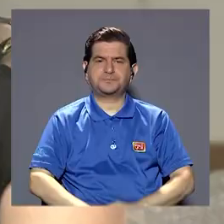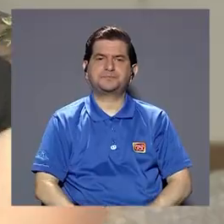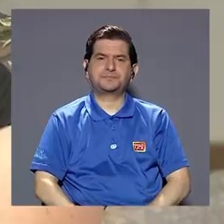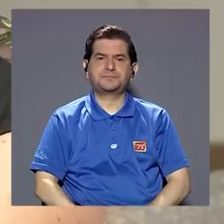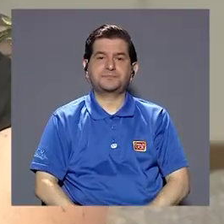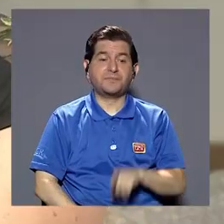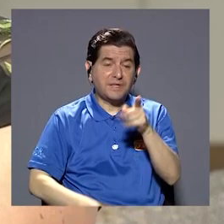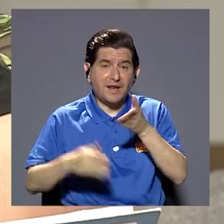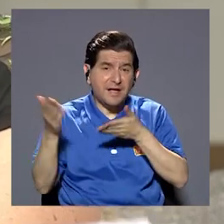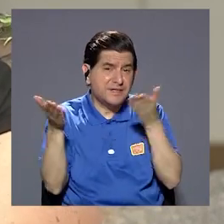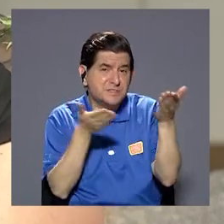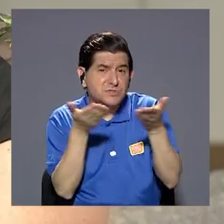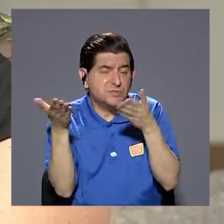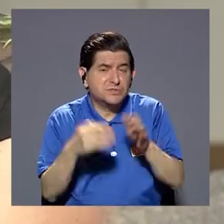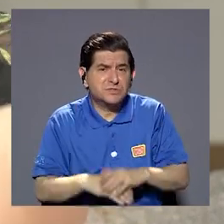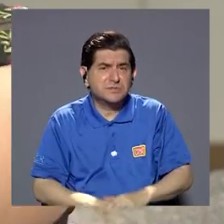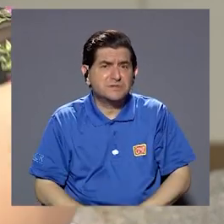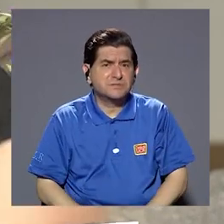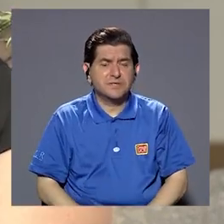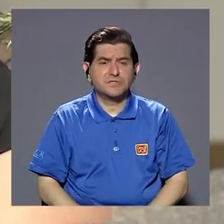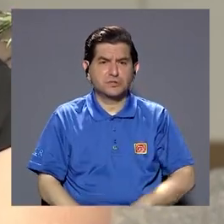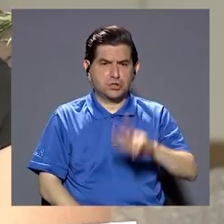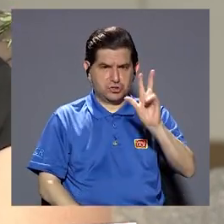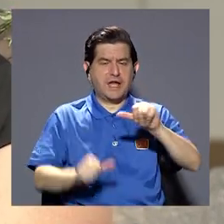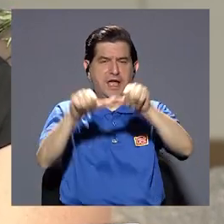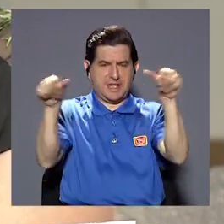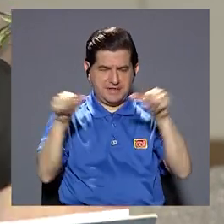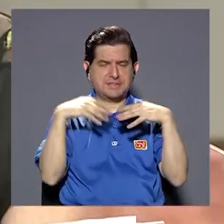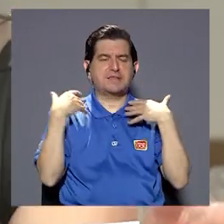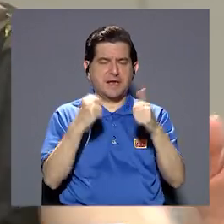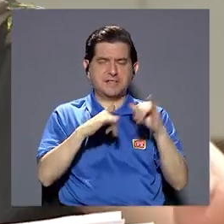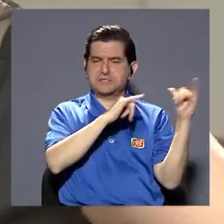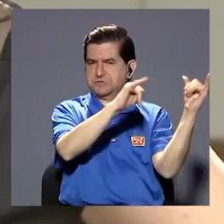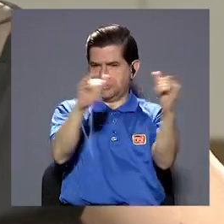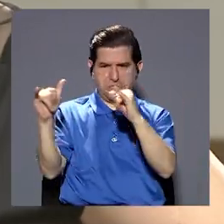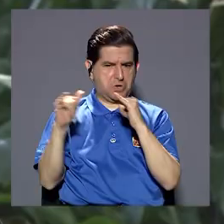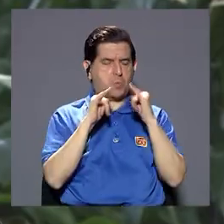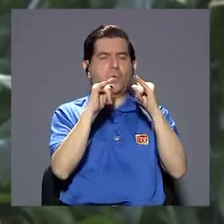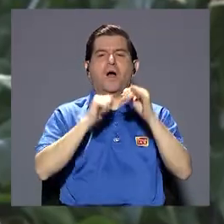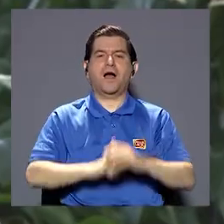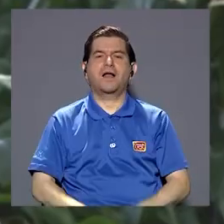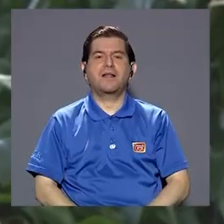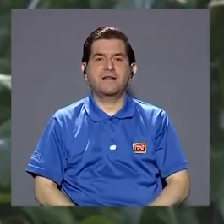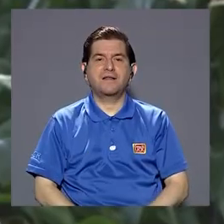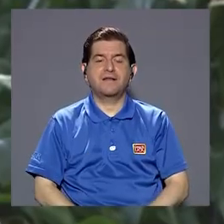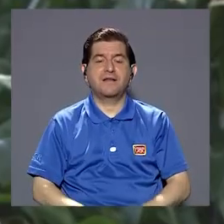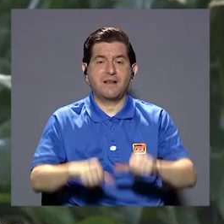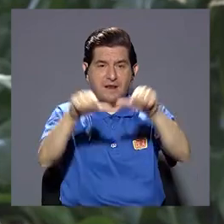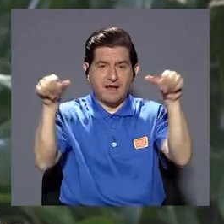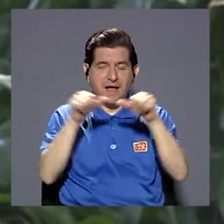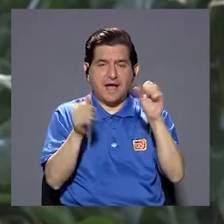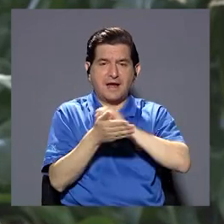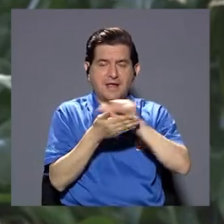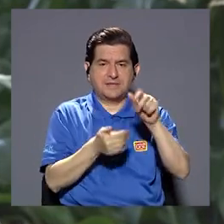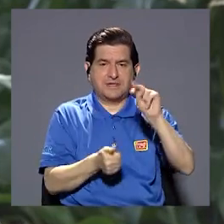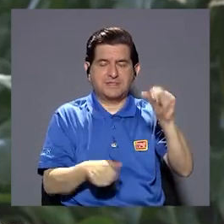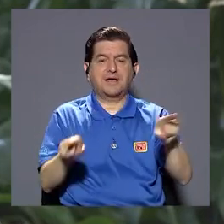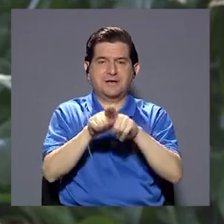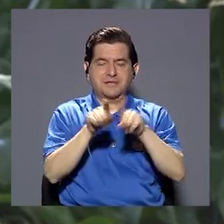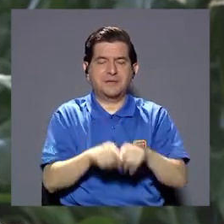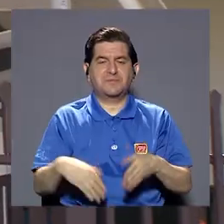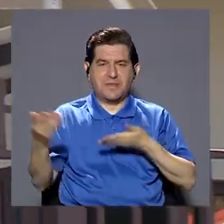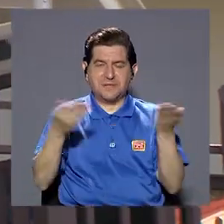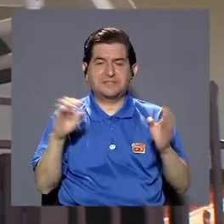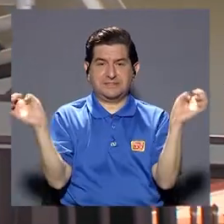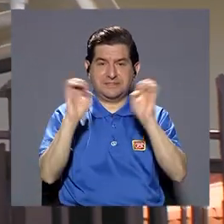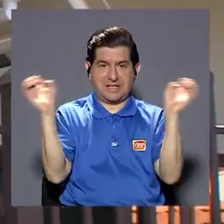y estos servicios están entonces en las tres áreas de salud están por igual el área de salud de santana además tiene un